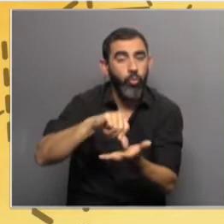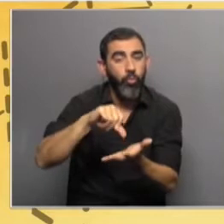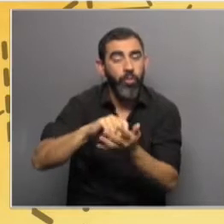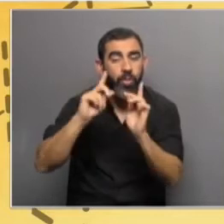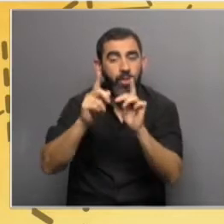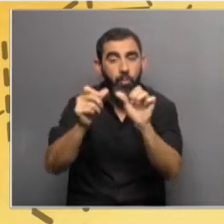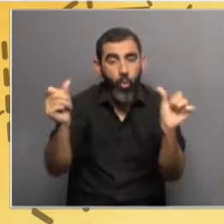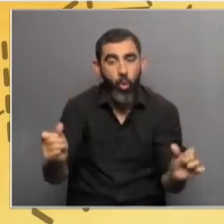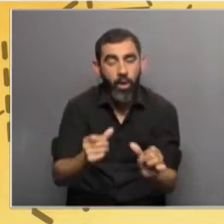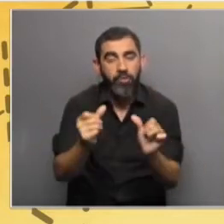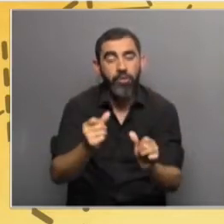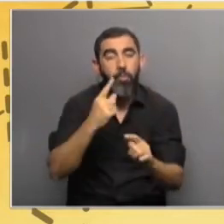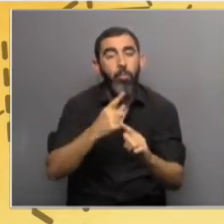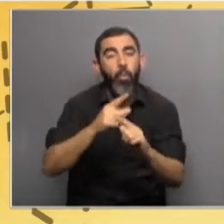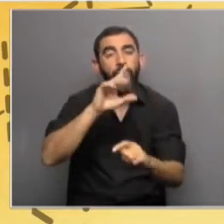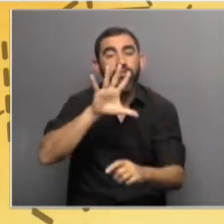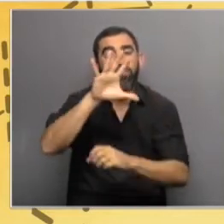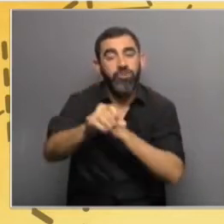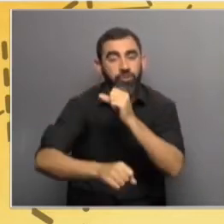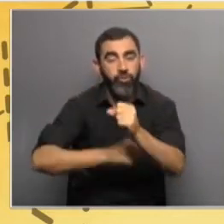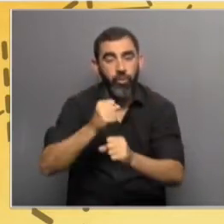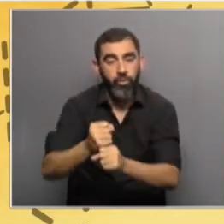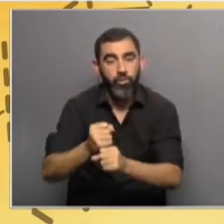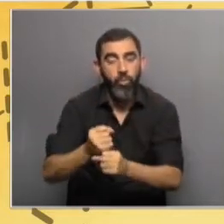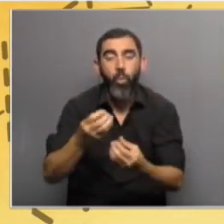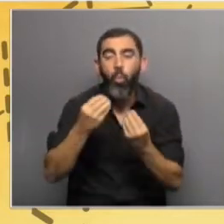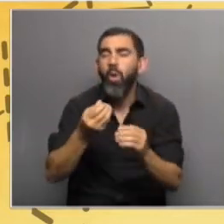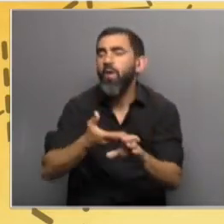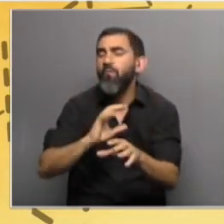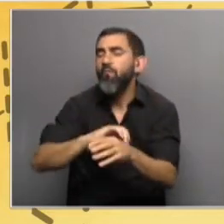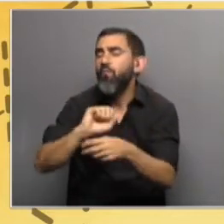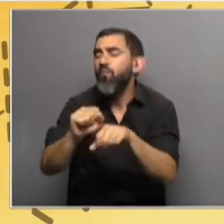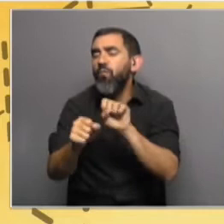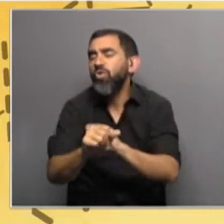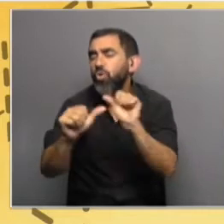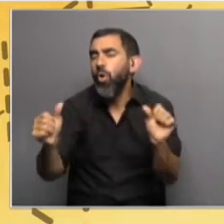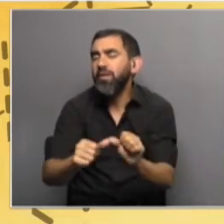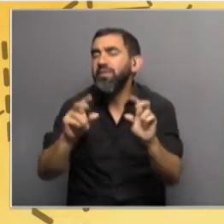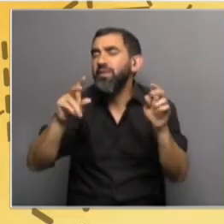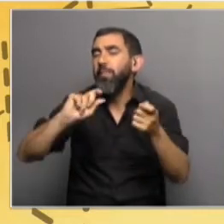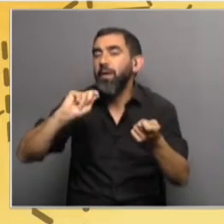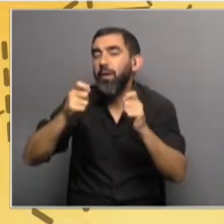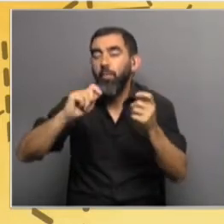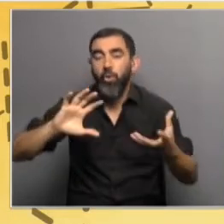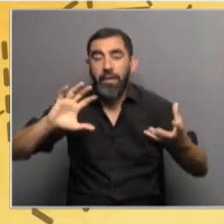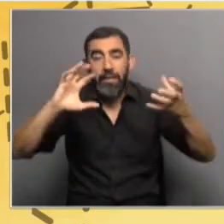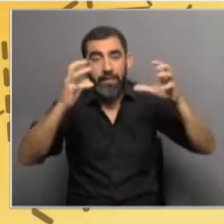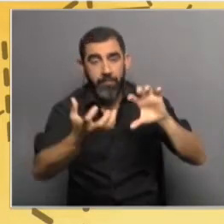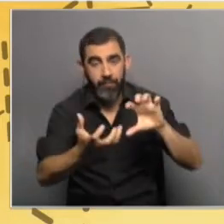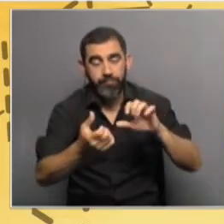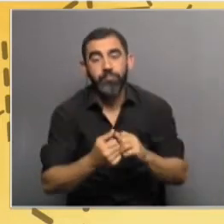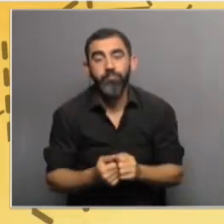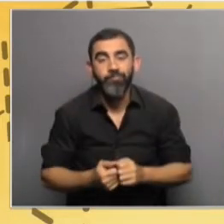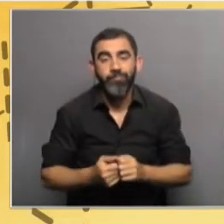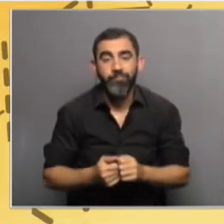elaborar y presentar cada cinco años, que son los esfuerzos que vamos a realizar para enfrentar el cambio climático, en